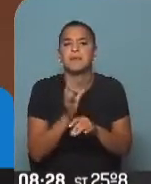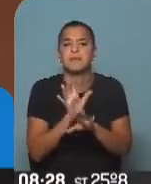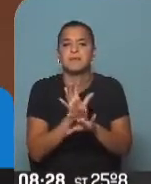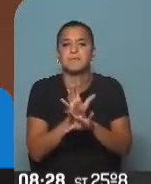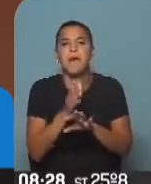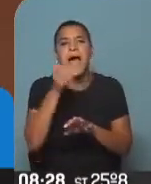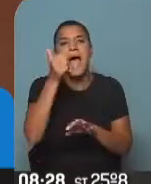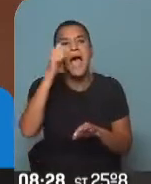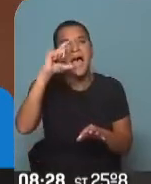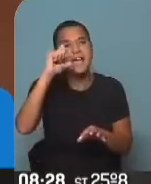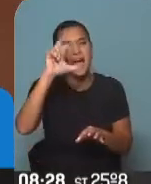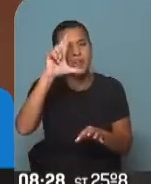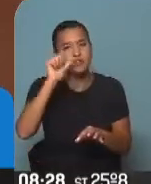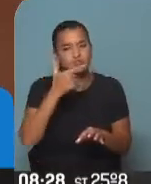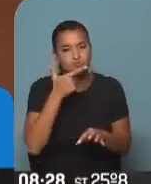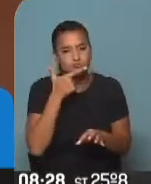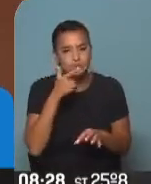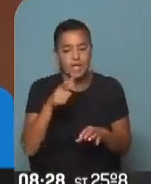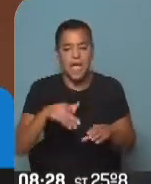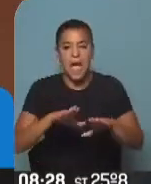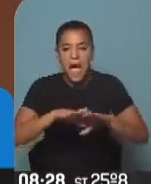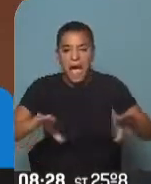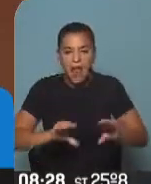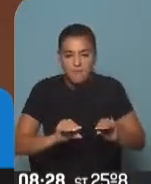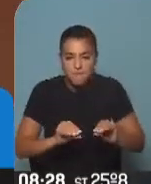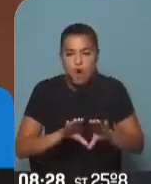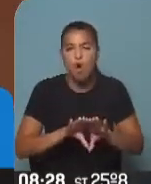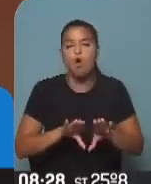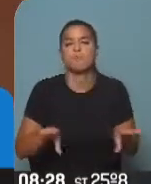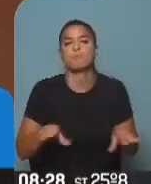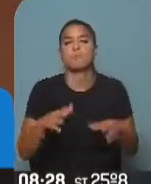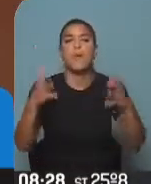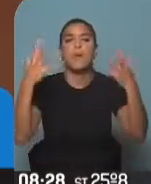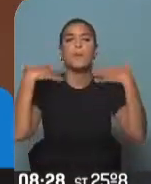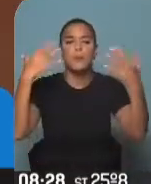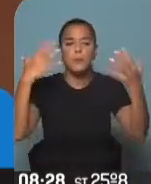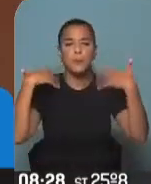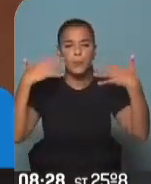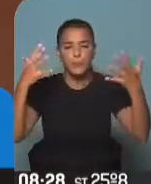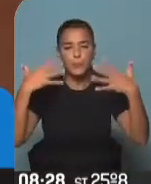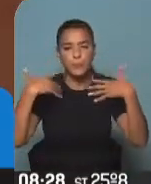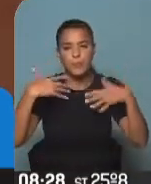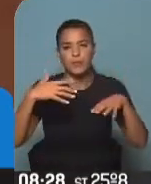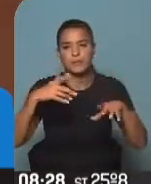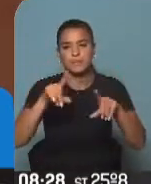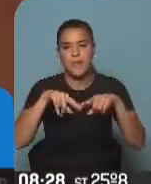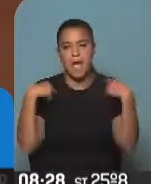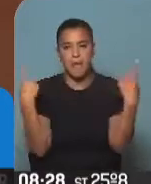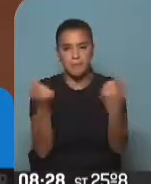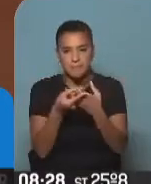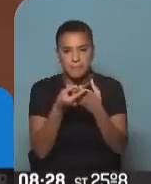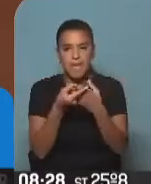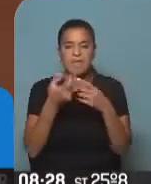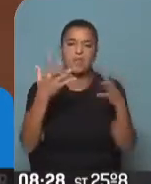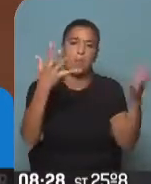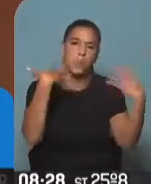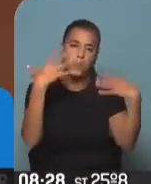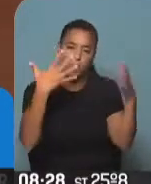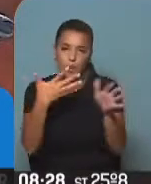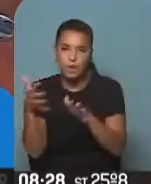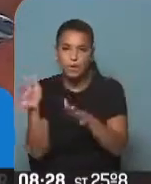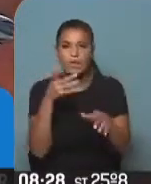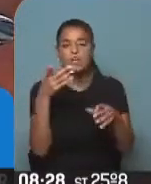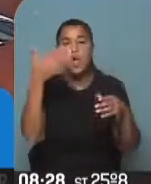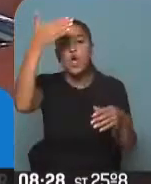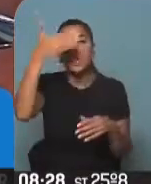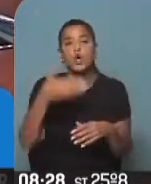ácaros, ¿no? Es decir, las alfombras del ambiente, ventilar cada una de las instancias de la casa, las